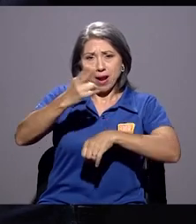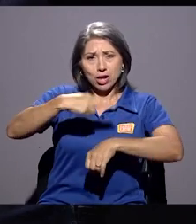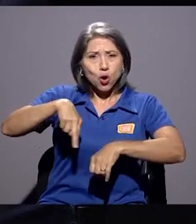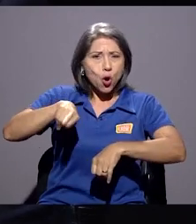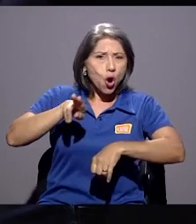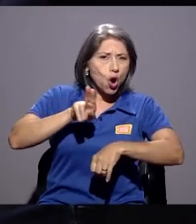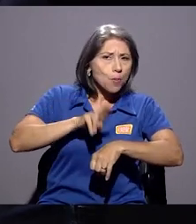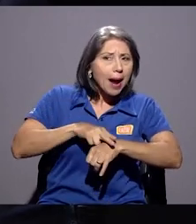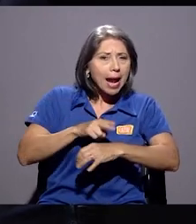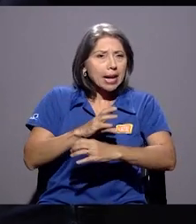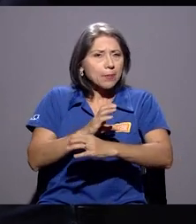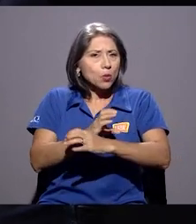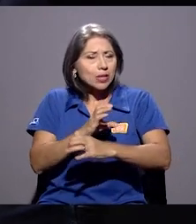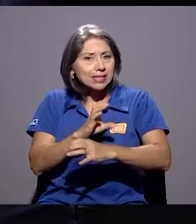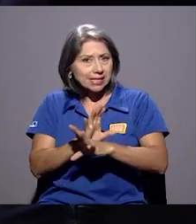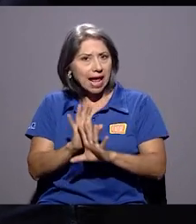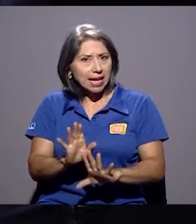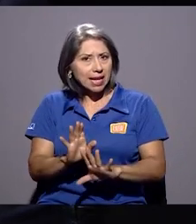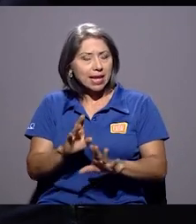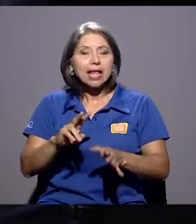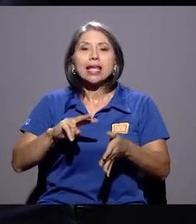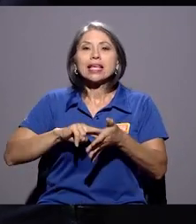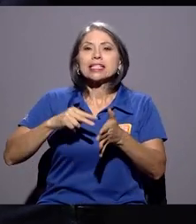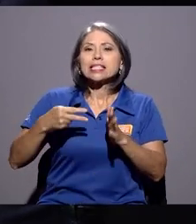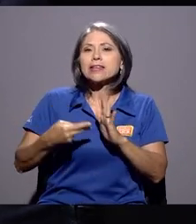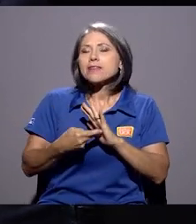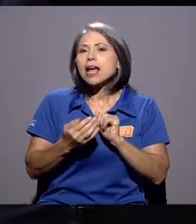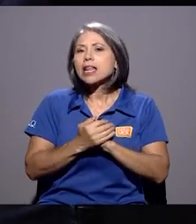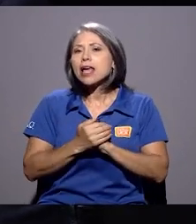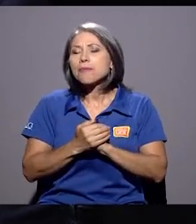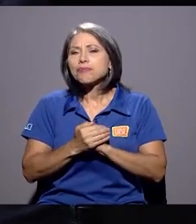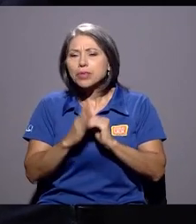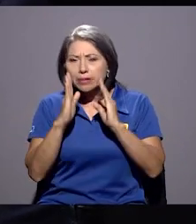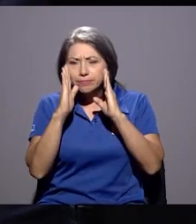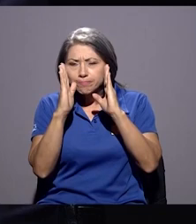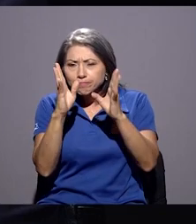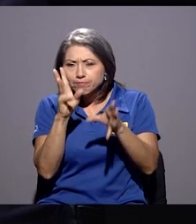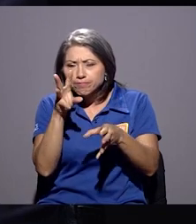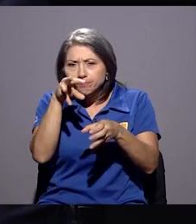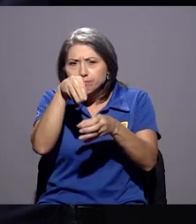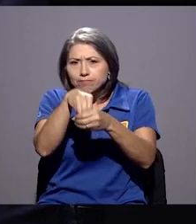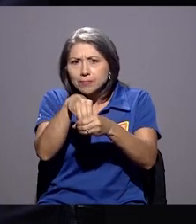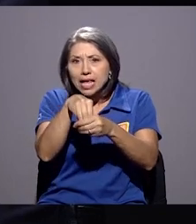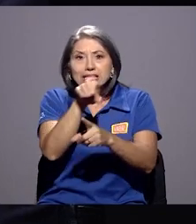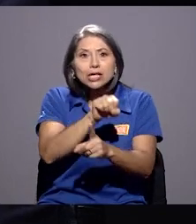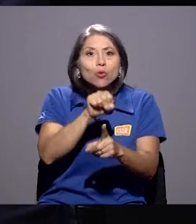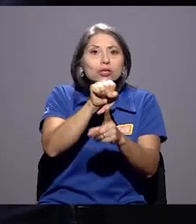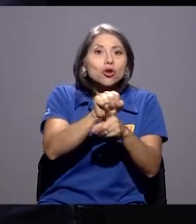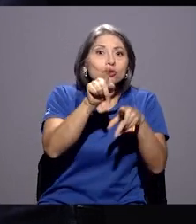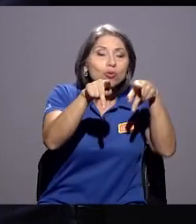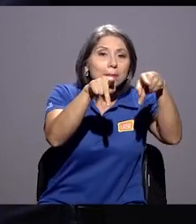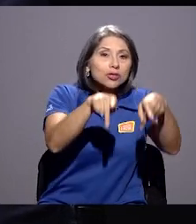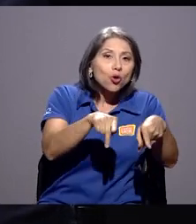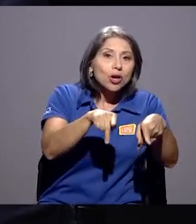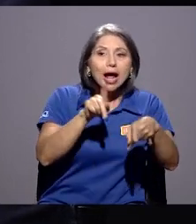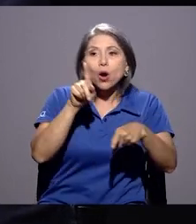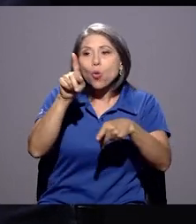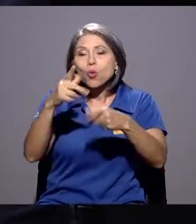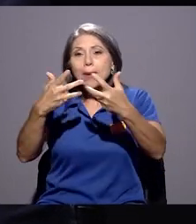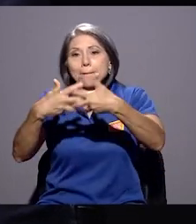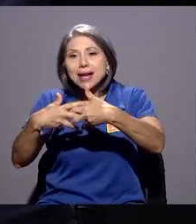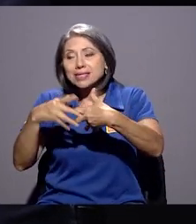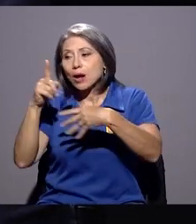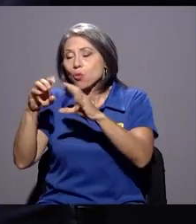que prudencial que sería intervenir en aquellas situaciones en donde una persona o una empresa o una organización